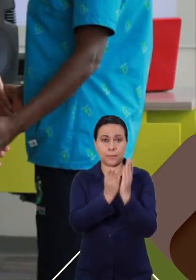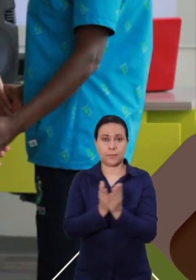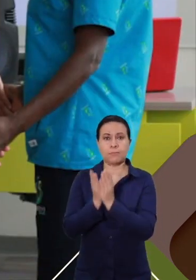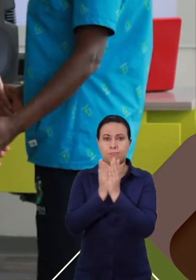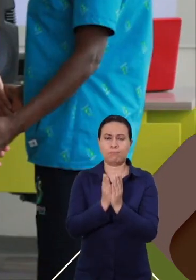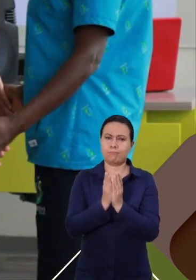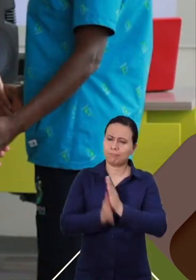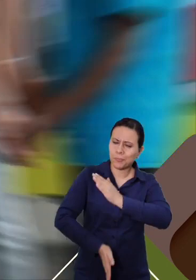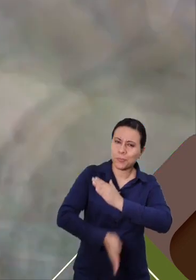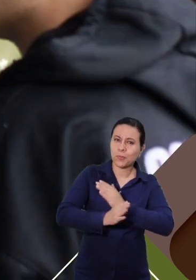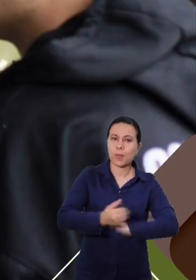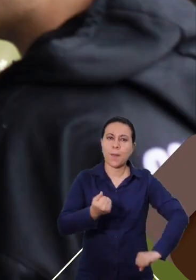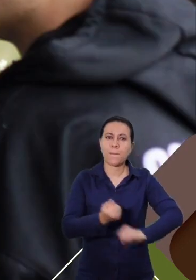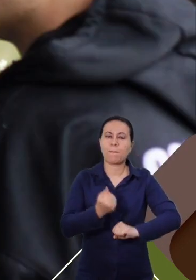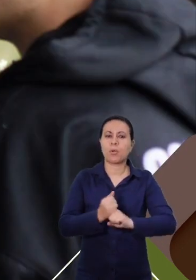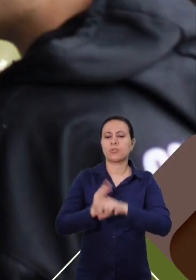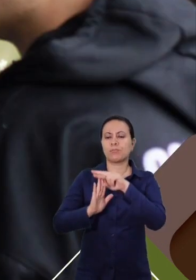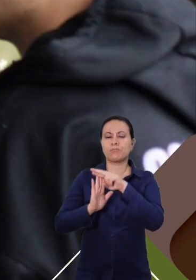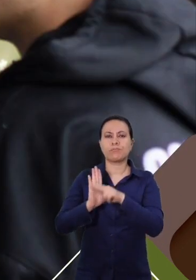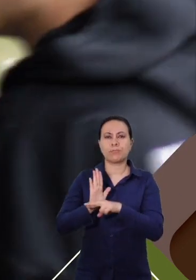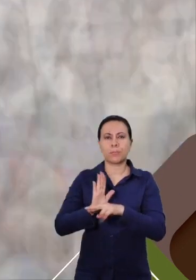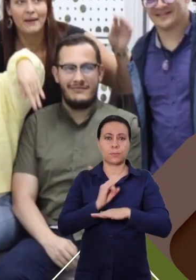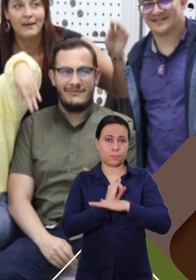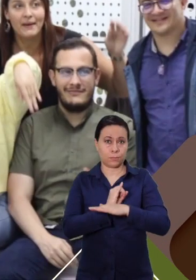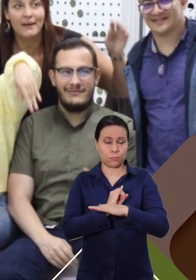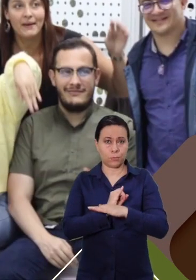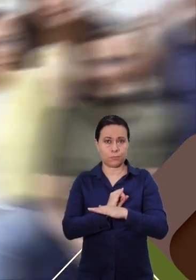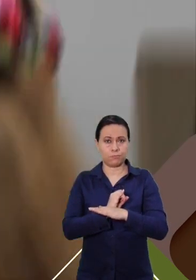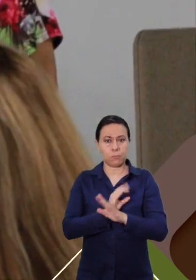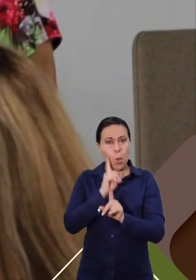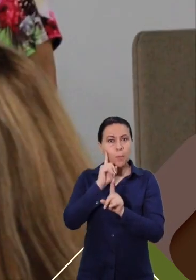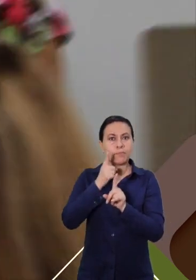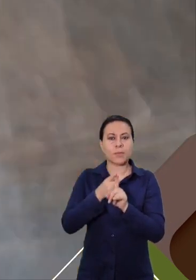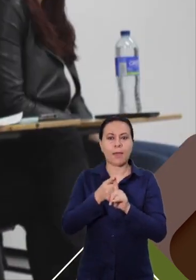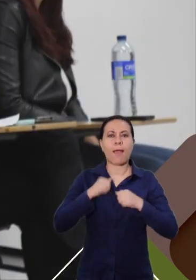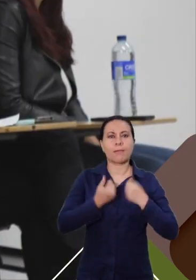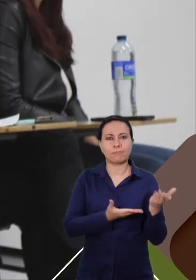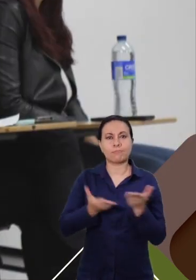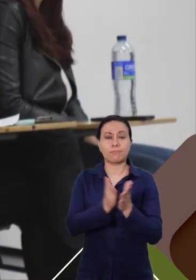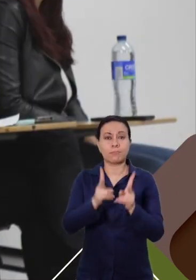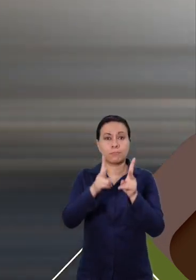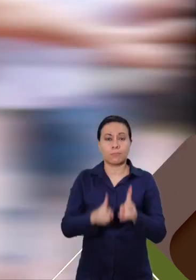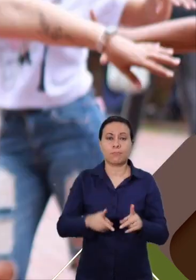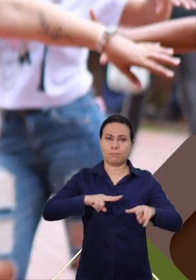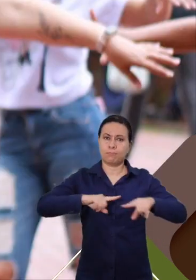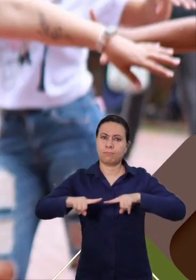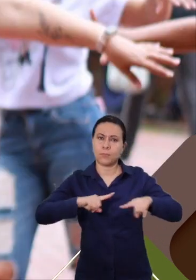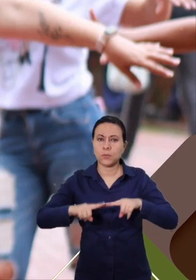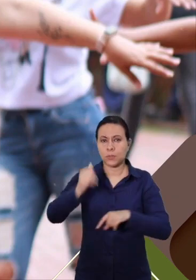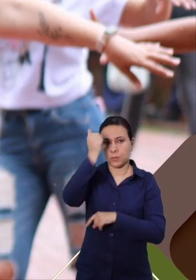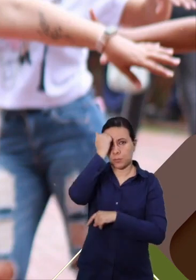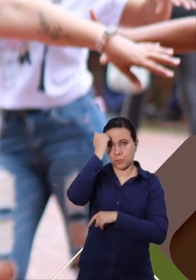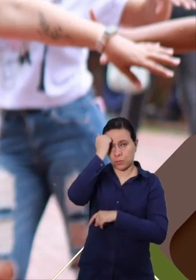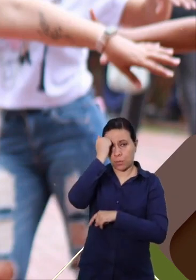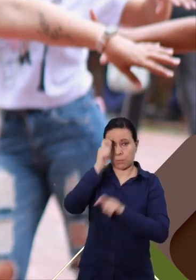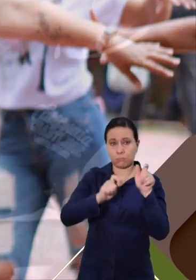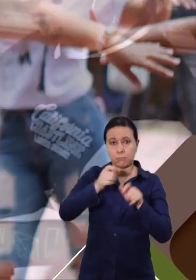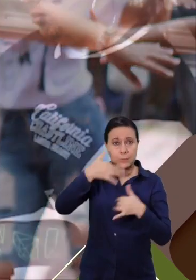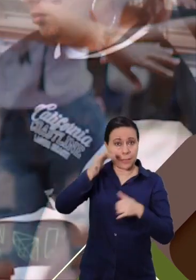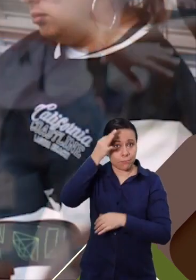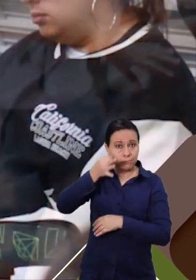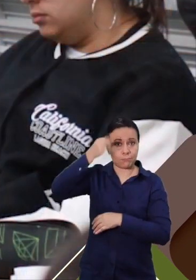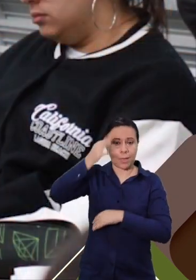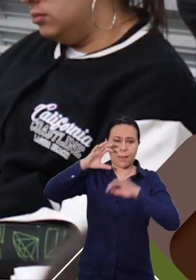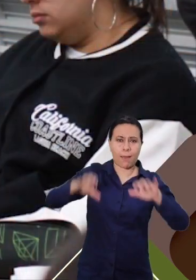lineamientos institucionales, buscando el bienestar estudiantil, administrativo, docente y delegresado con actividades que buscan el bienestar